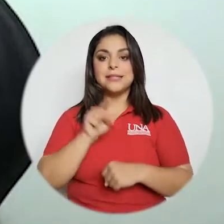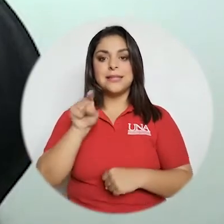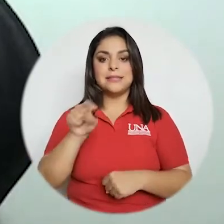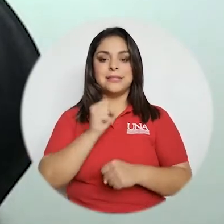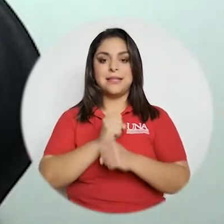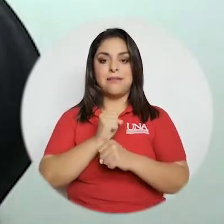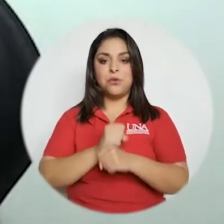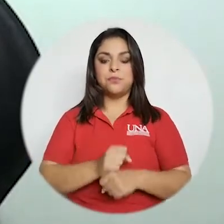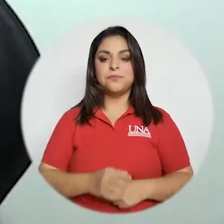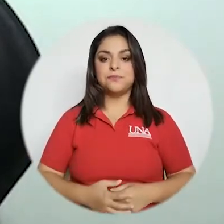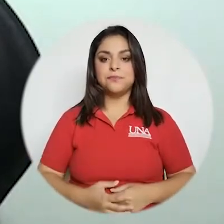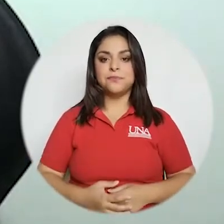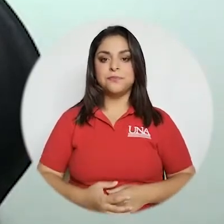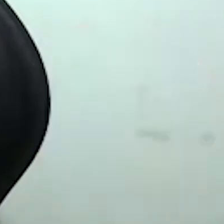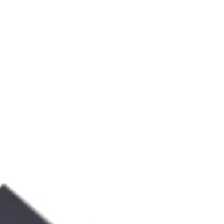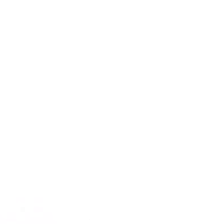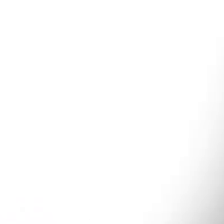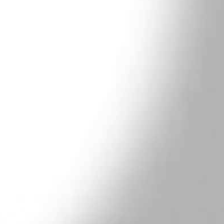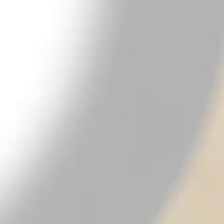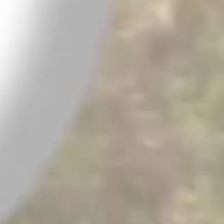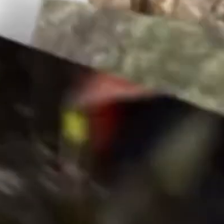hacer ese trabajo